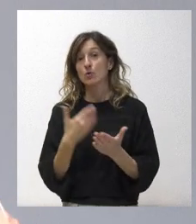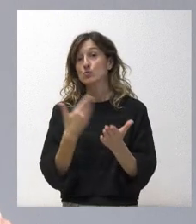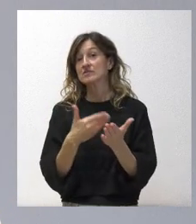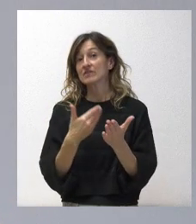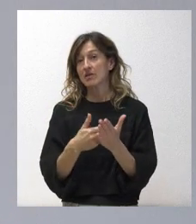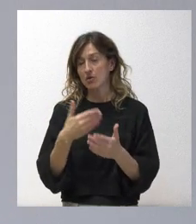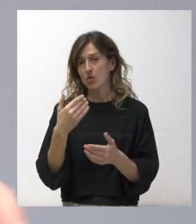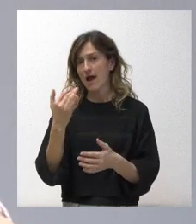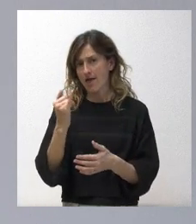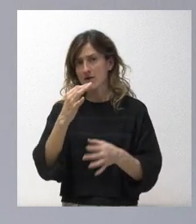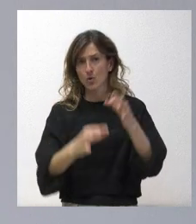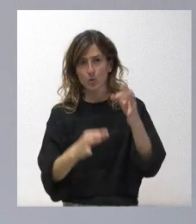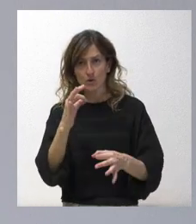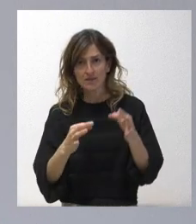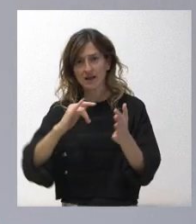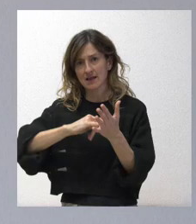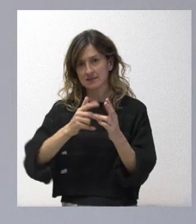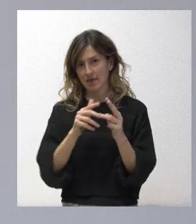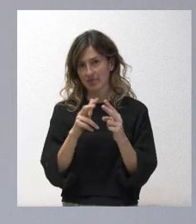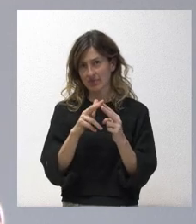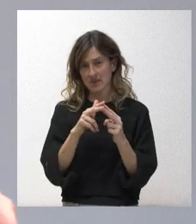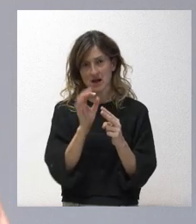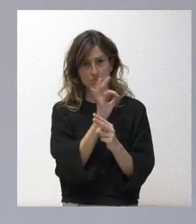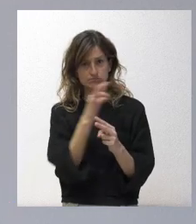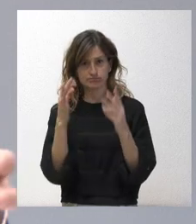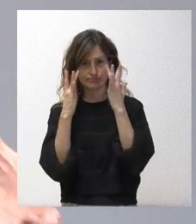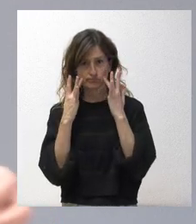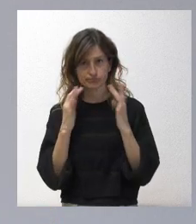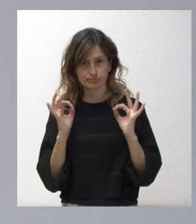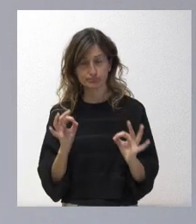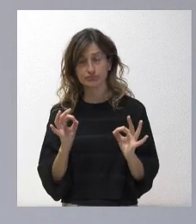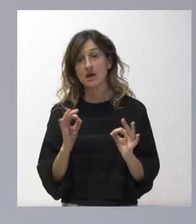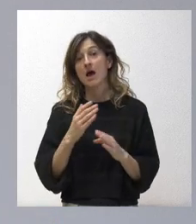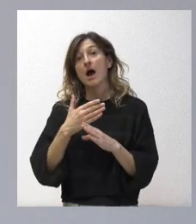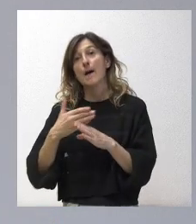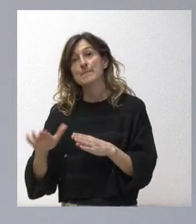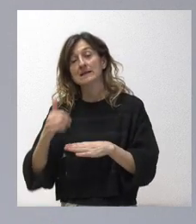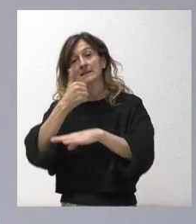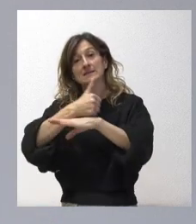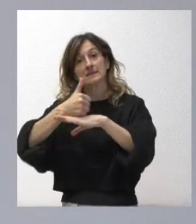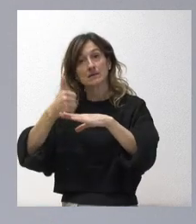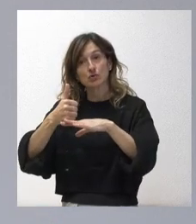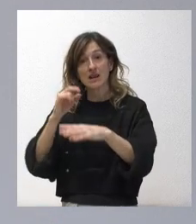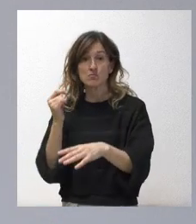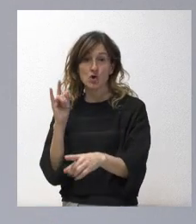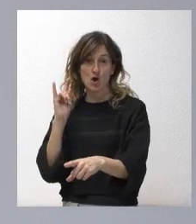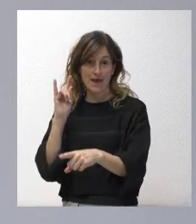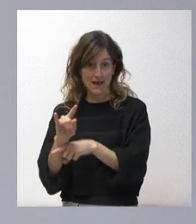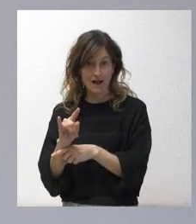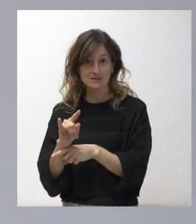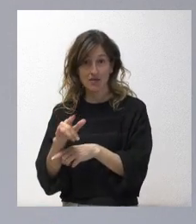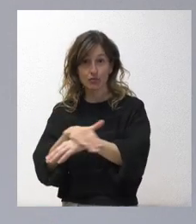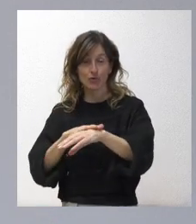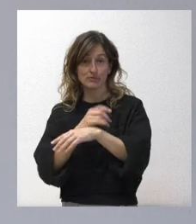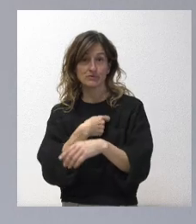jurídica y técnica intachable. Puestión distinta es que los tribunales, lógicamente, han sido engañados por el Gobierno de